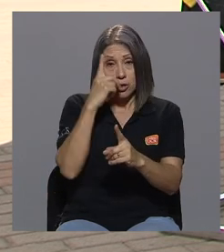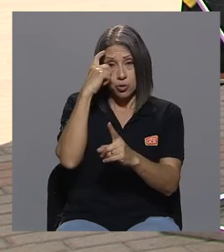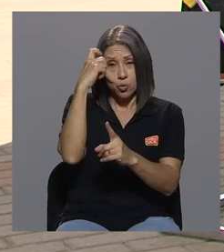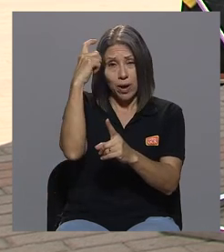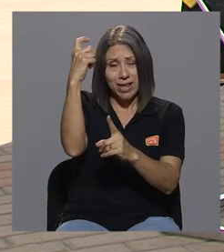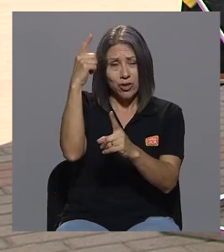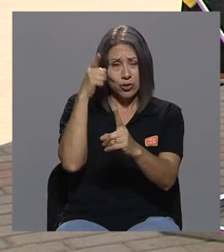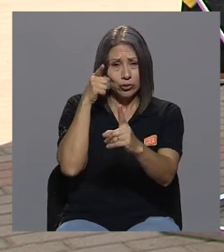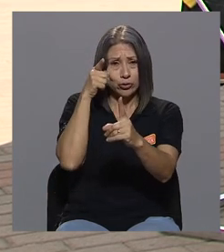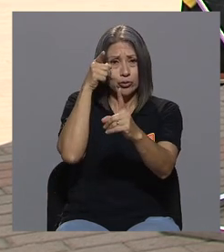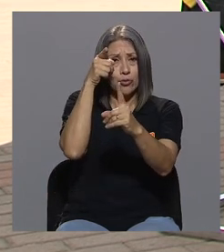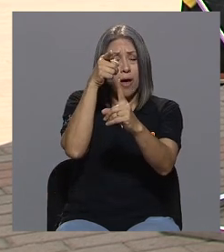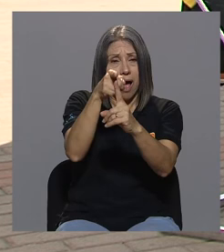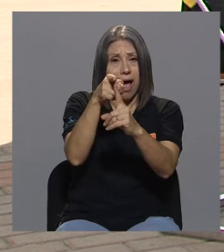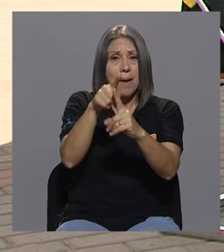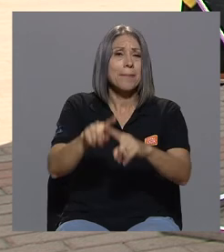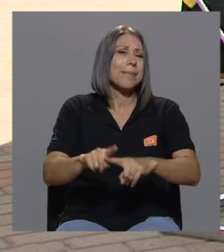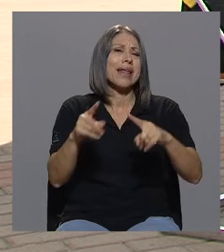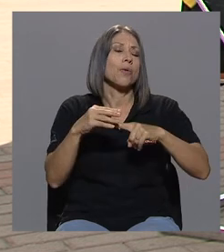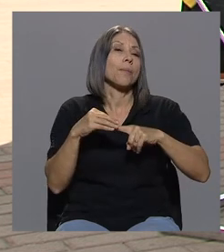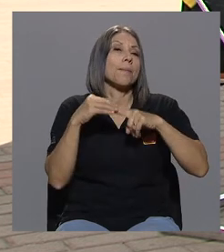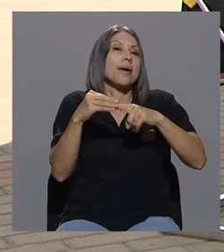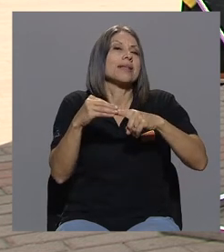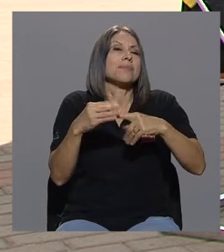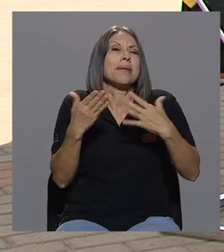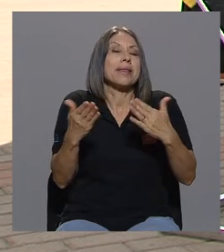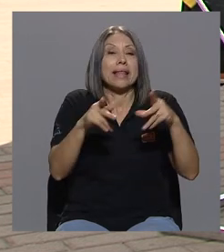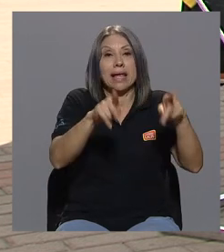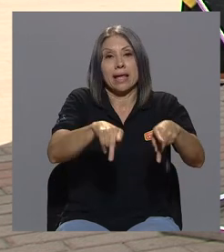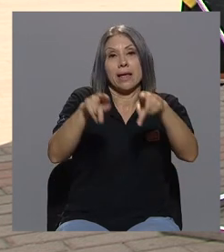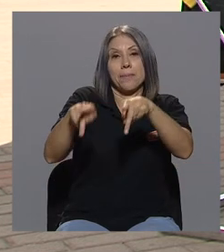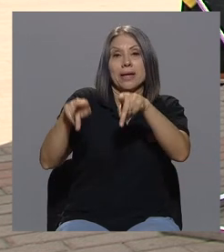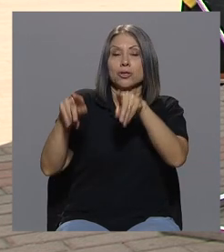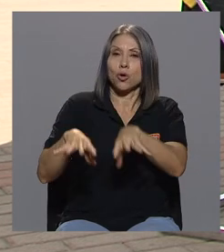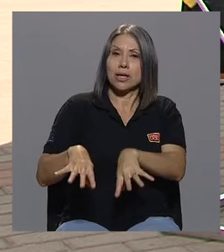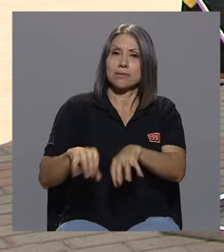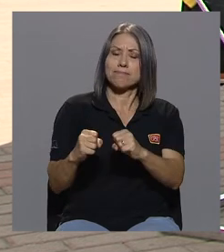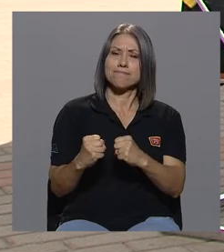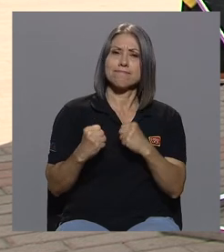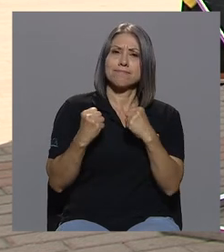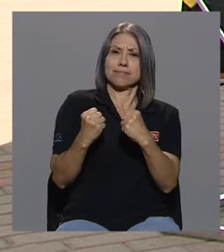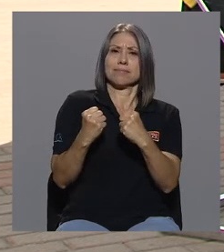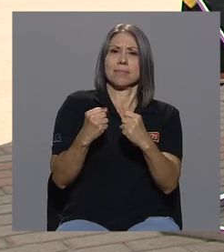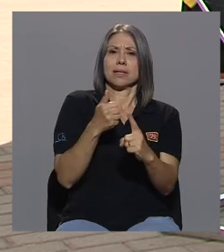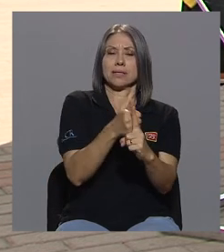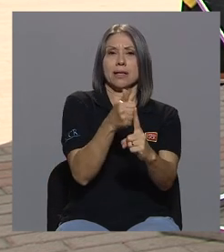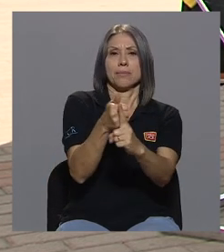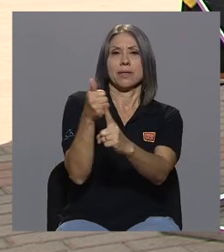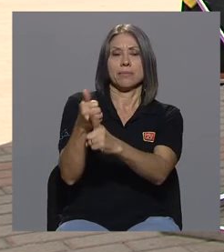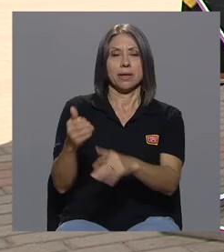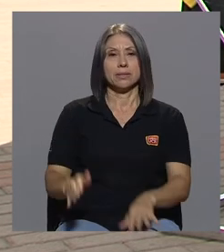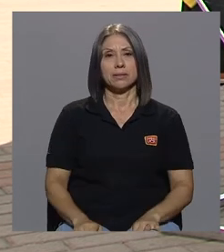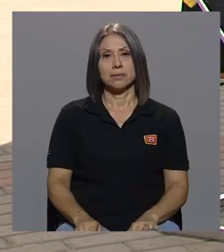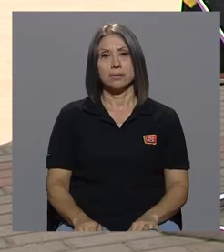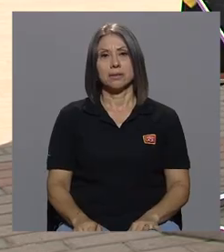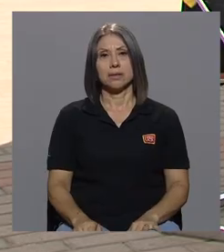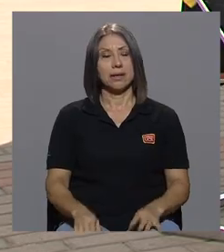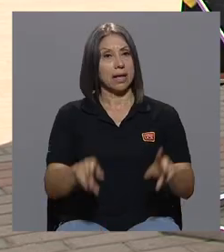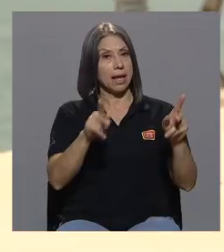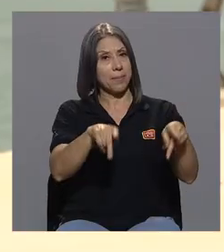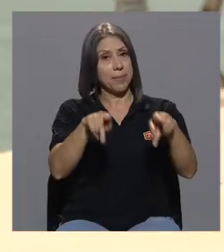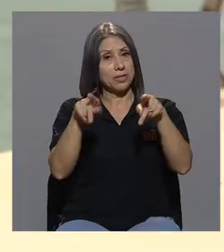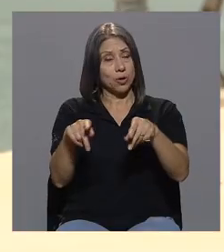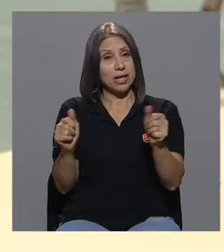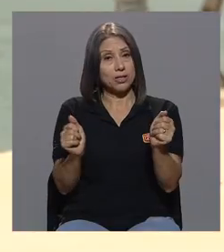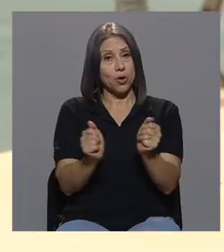de verdad que las personas se empoderen a sí mismas que las personas con VIH